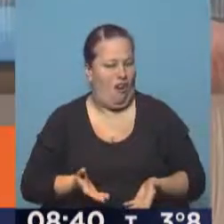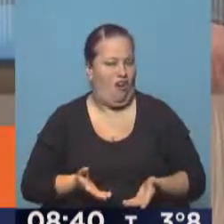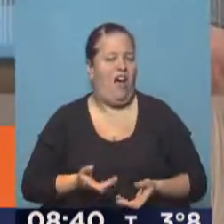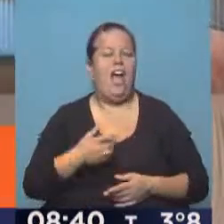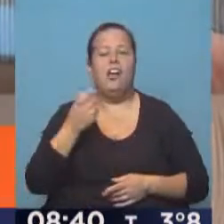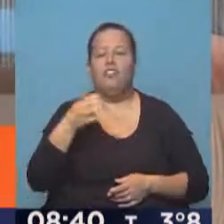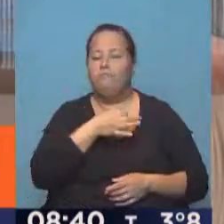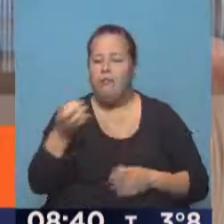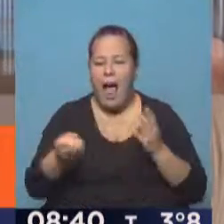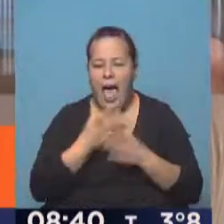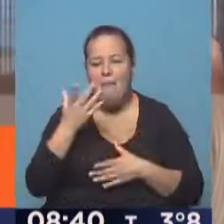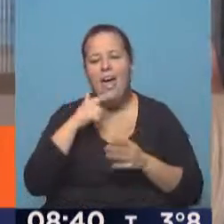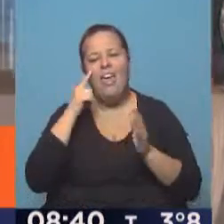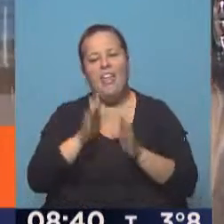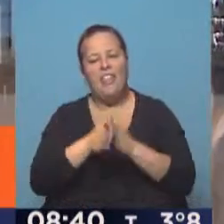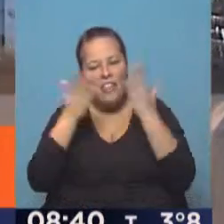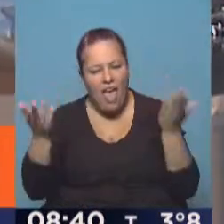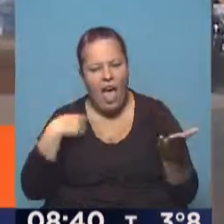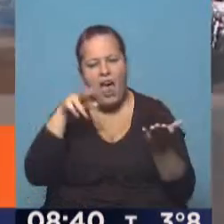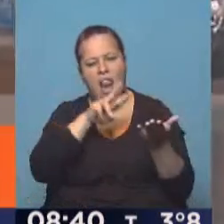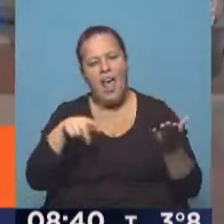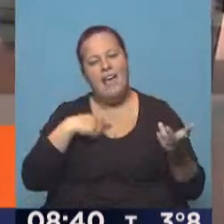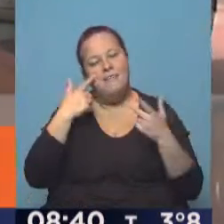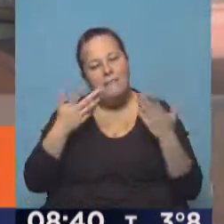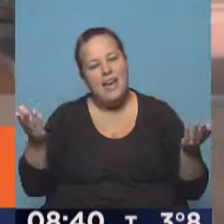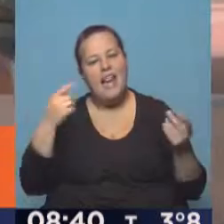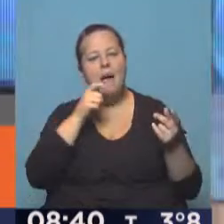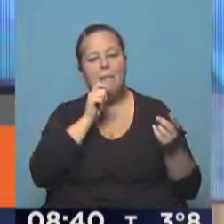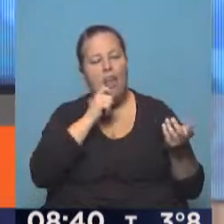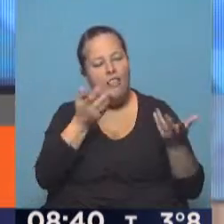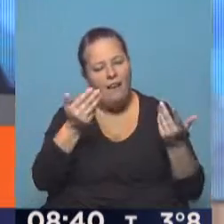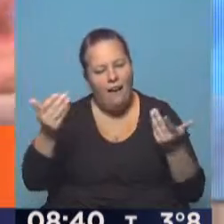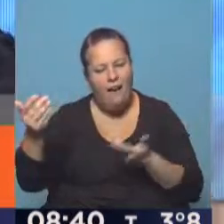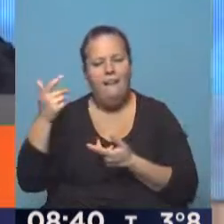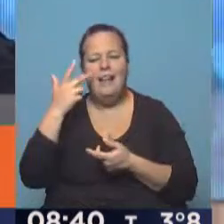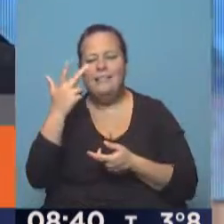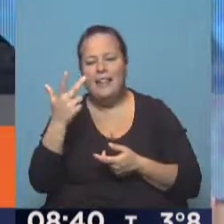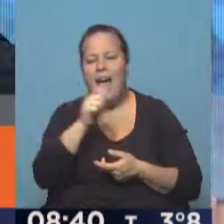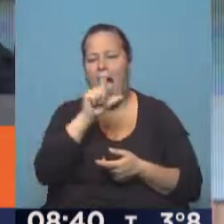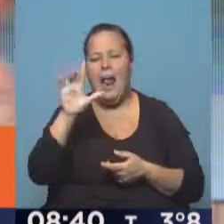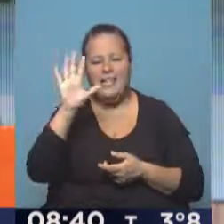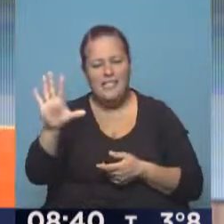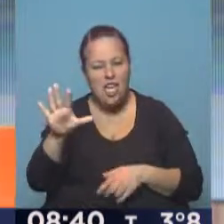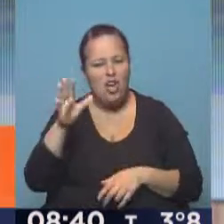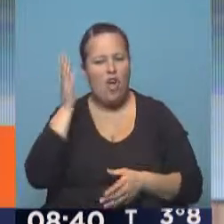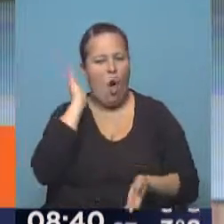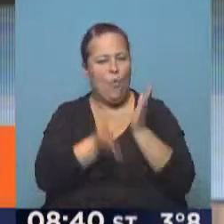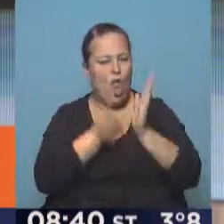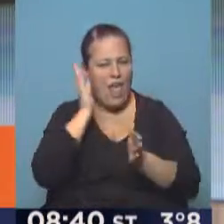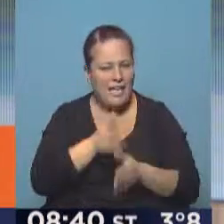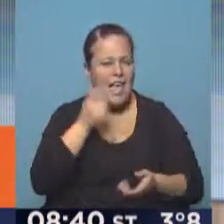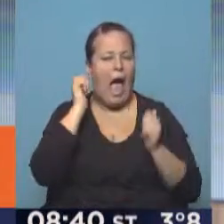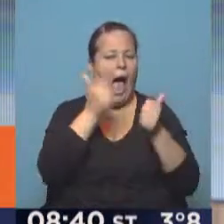Todas las mañanas uno toma un diario, lee, nosotros hacemos un refrito de prensa y vemos que hay de 3 a 5 casos de violencia,